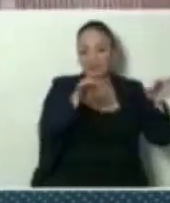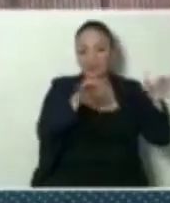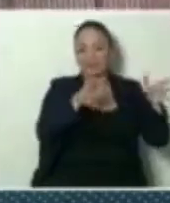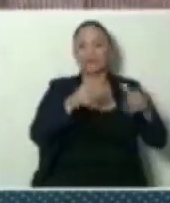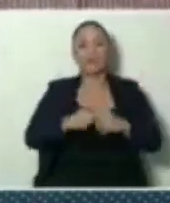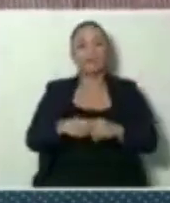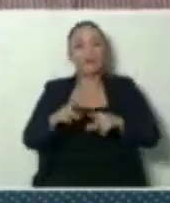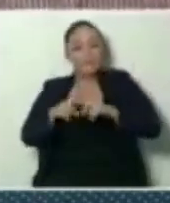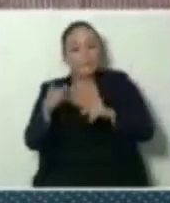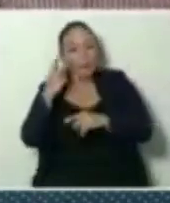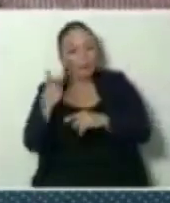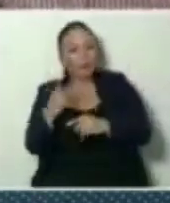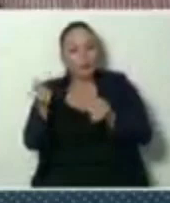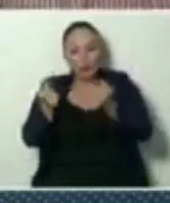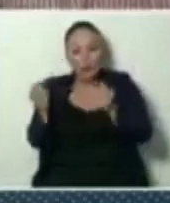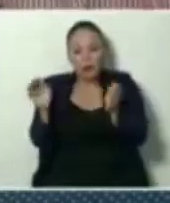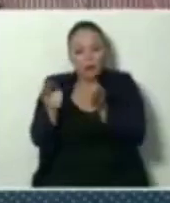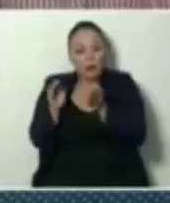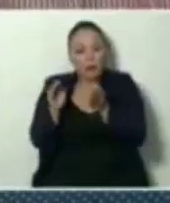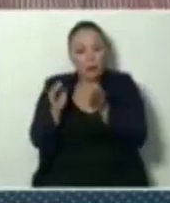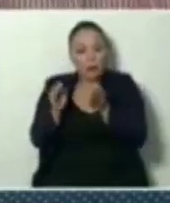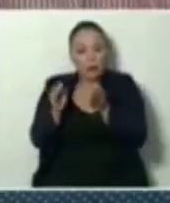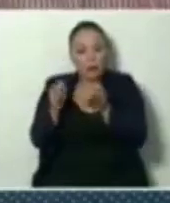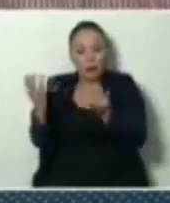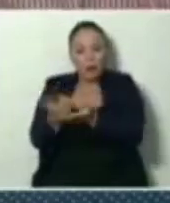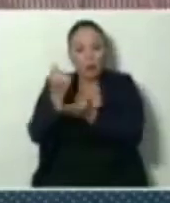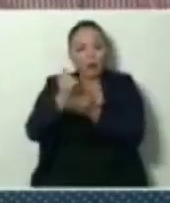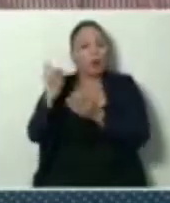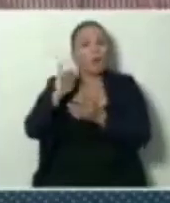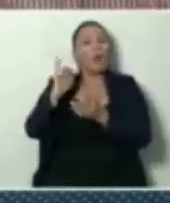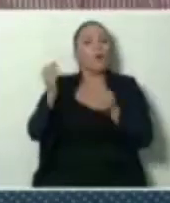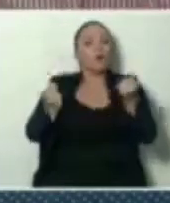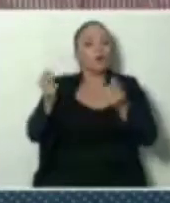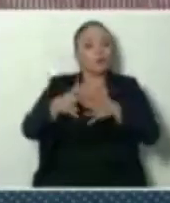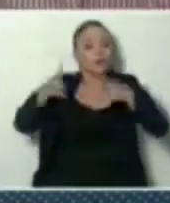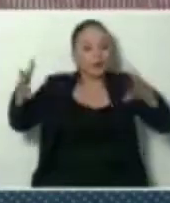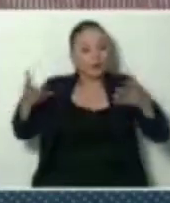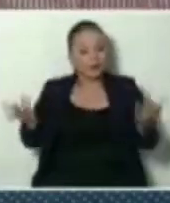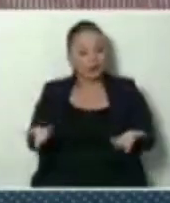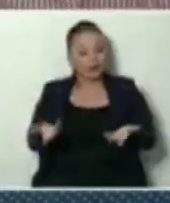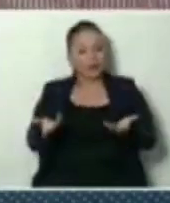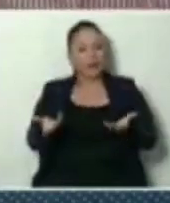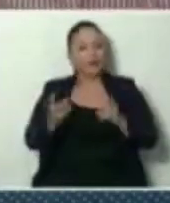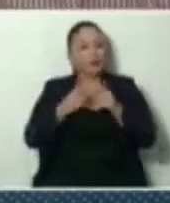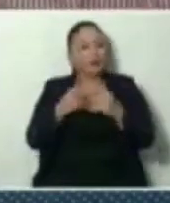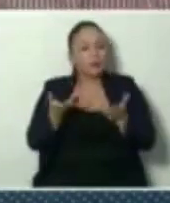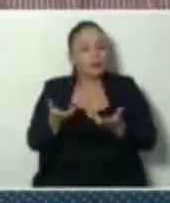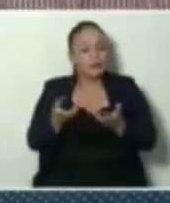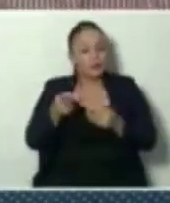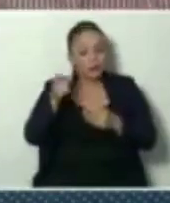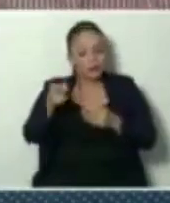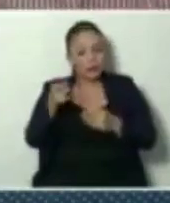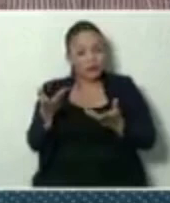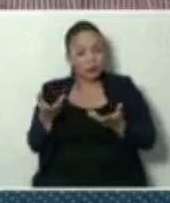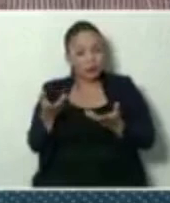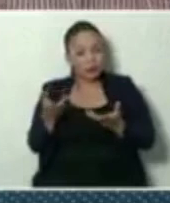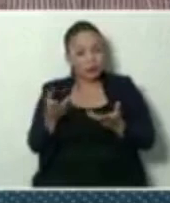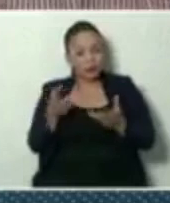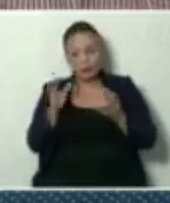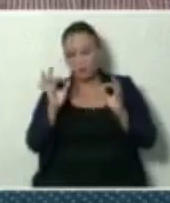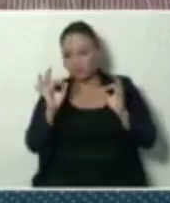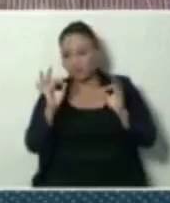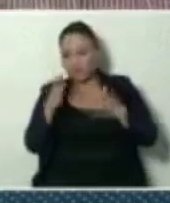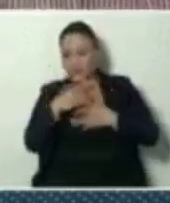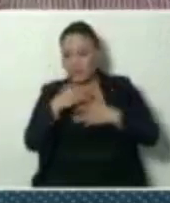liviano, les estaban cobrando con un vehículo más grande. No raya esto, de verdad, con el interés del costarricense de tener